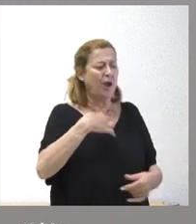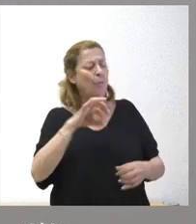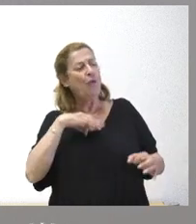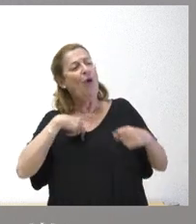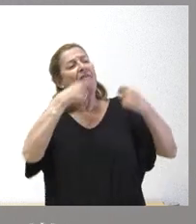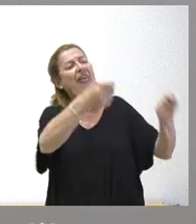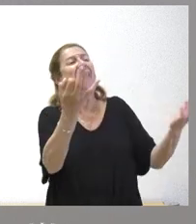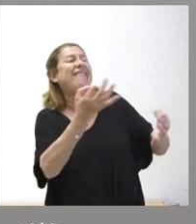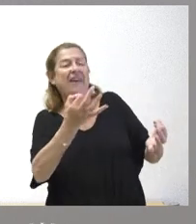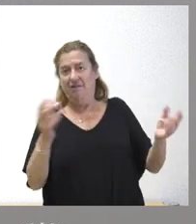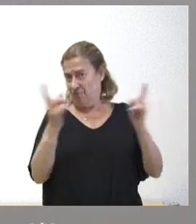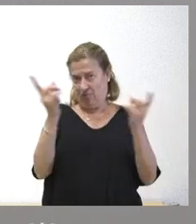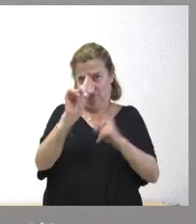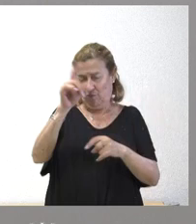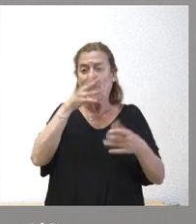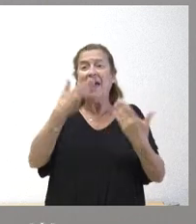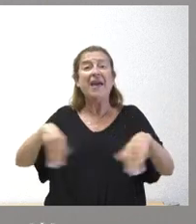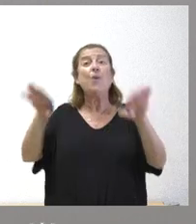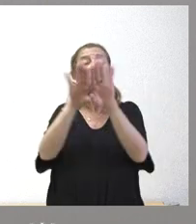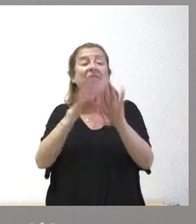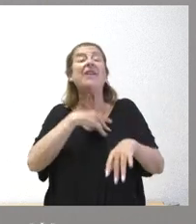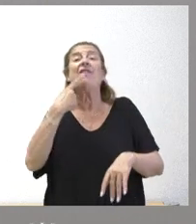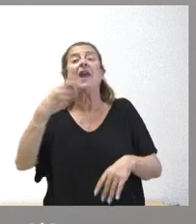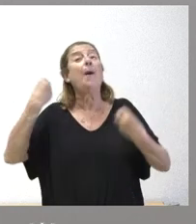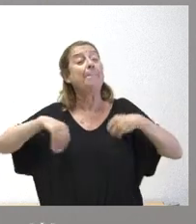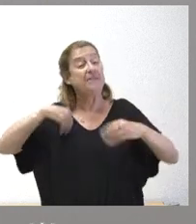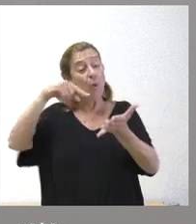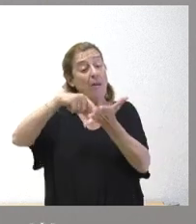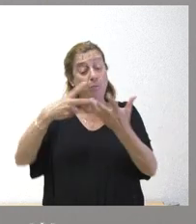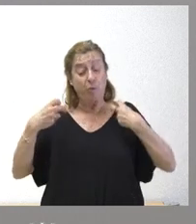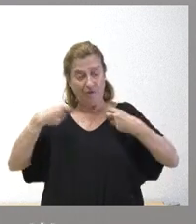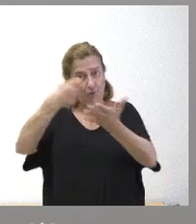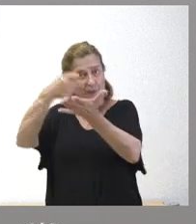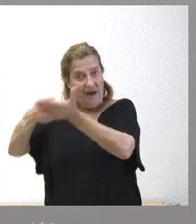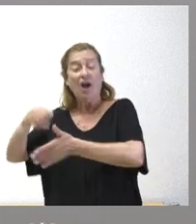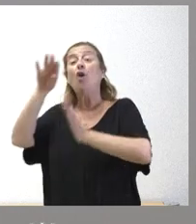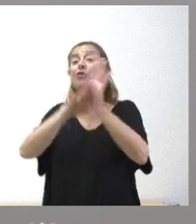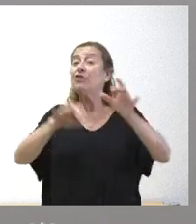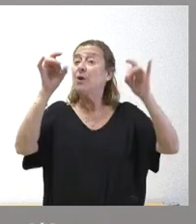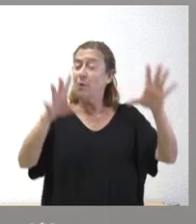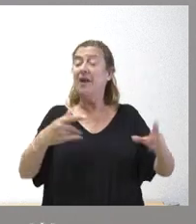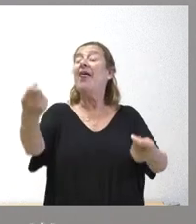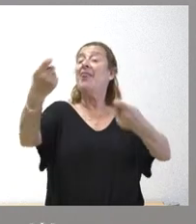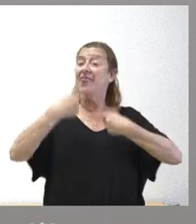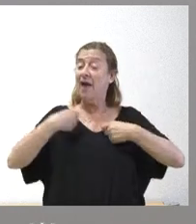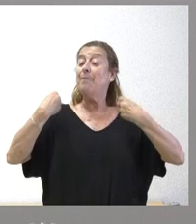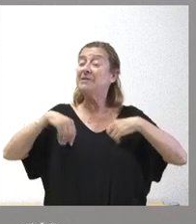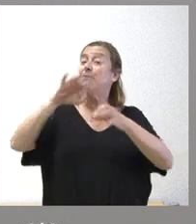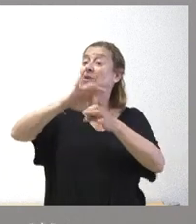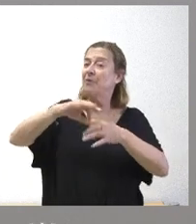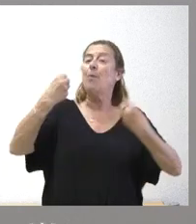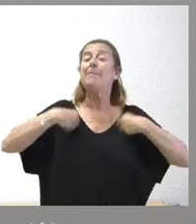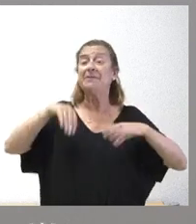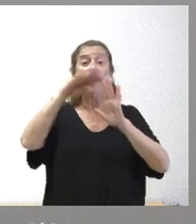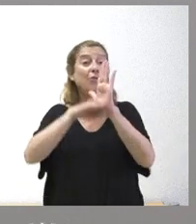porque la igualdad pasa por pagar los mismos impuestos en las mismas condiciones y por recibir los mismos servicios en las mismas condiciones y luego que cada